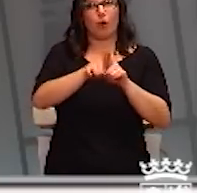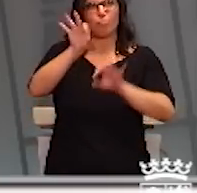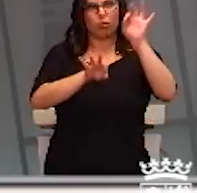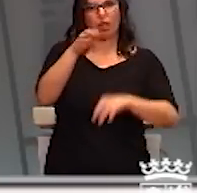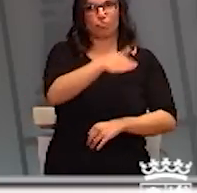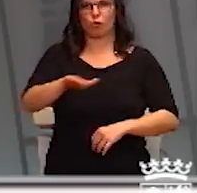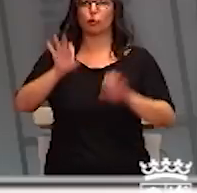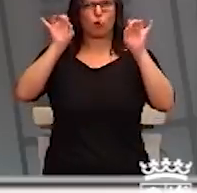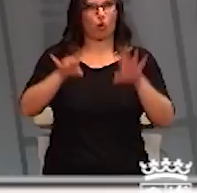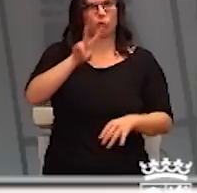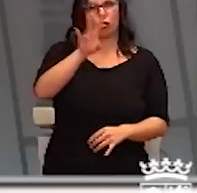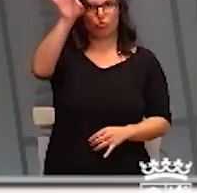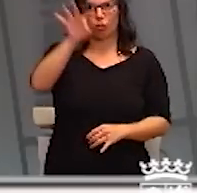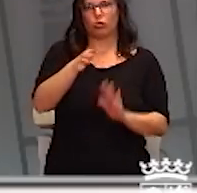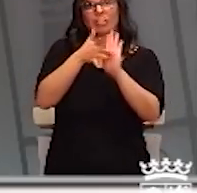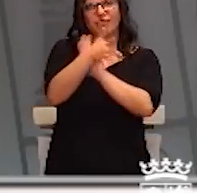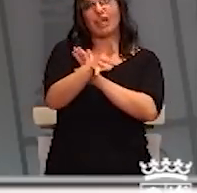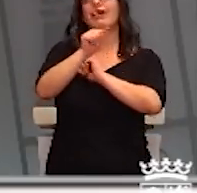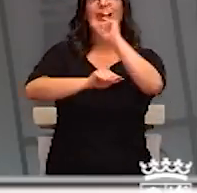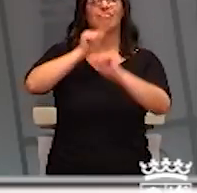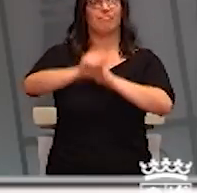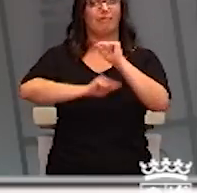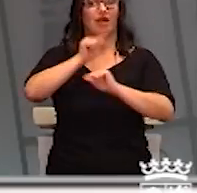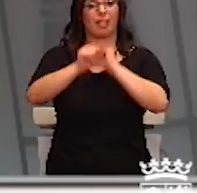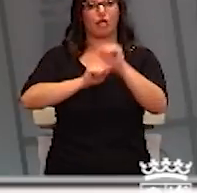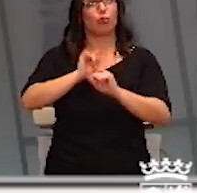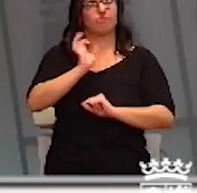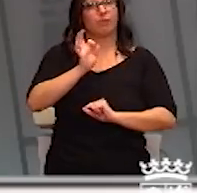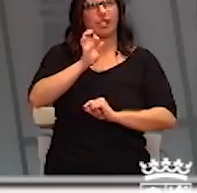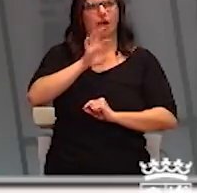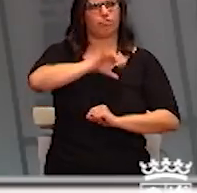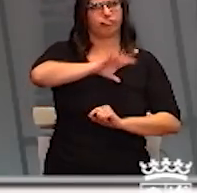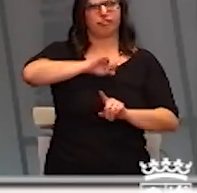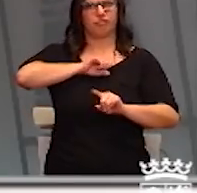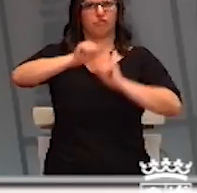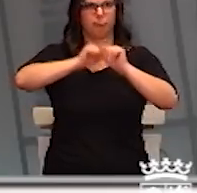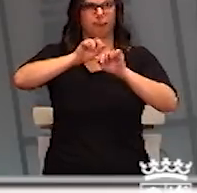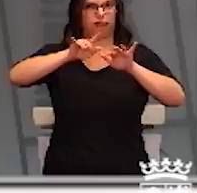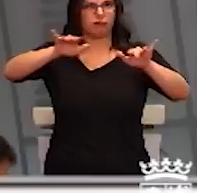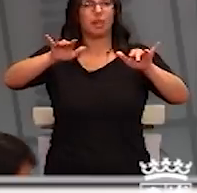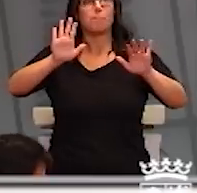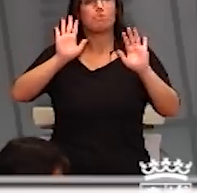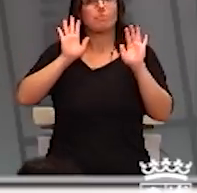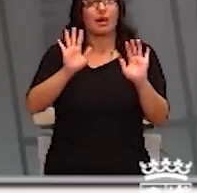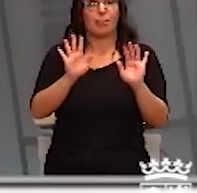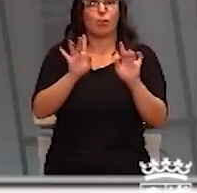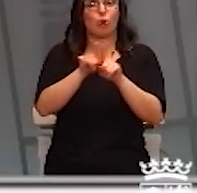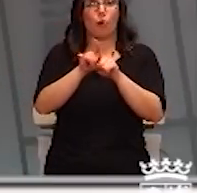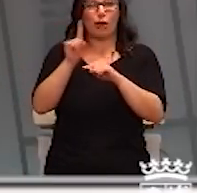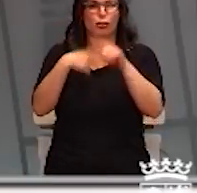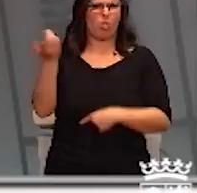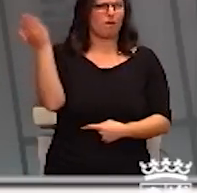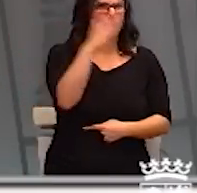en un 2%. Por lo tanto, estamos ante una infección contagiosa, pero estamos ante una infección que no es letal.